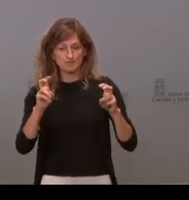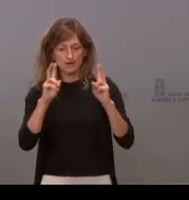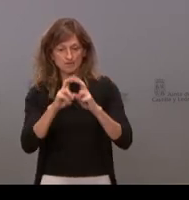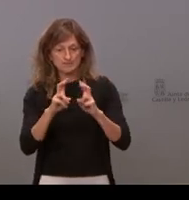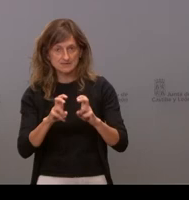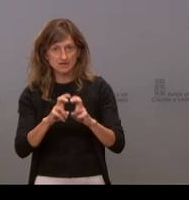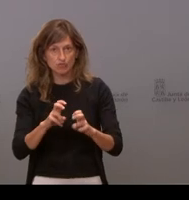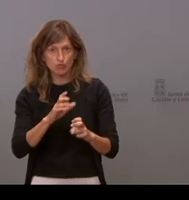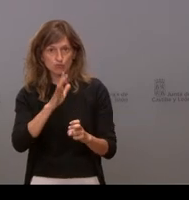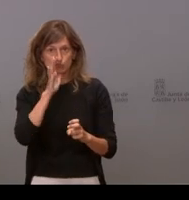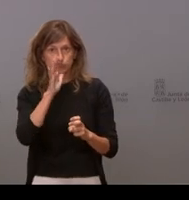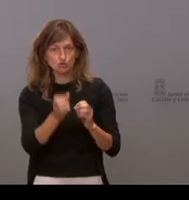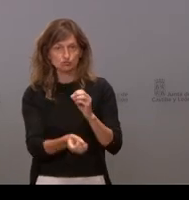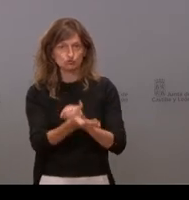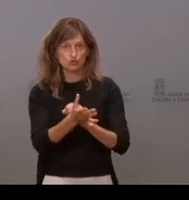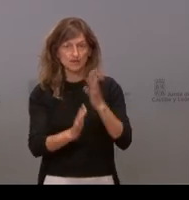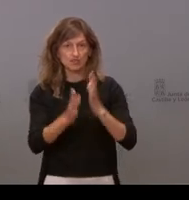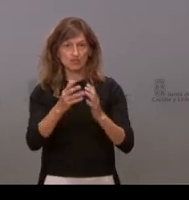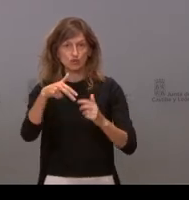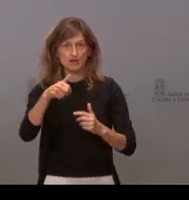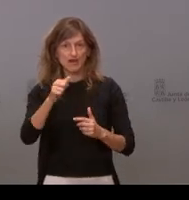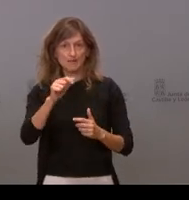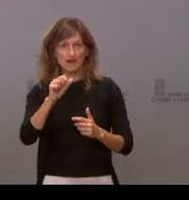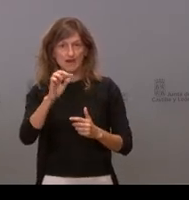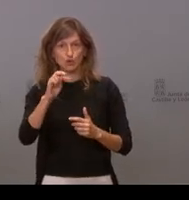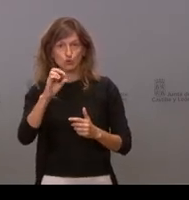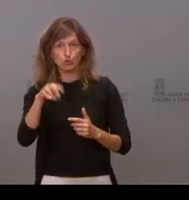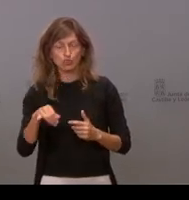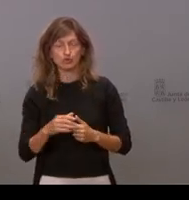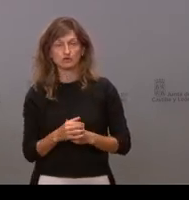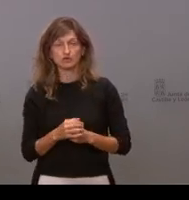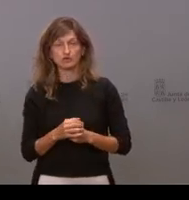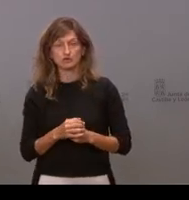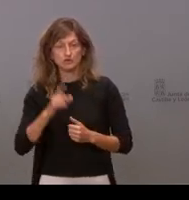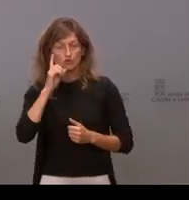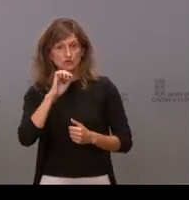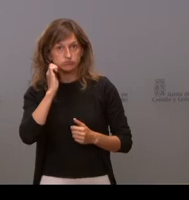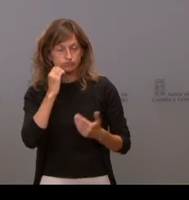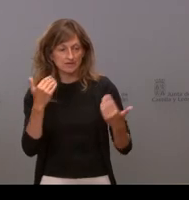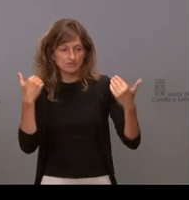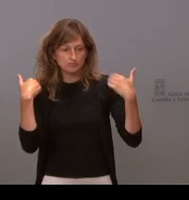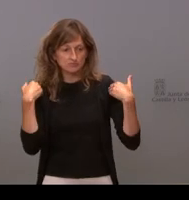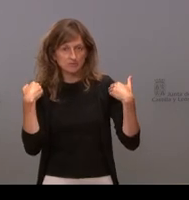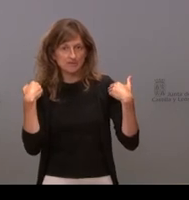del origen del incendio de Navala Cruz de cara a posible reclamación o no de responsabilidades